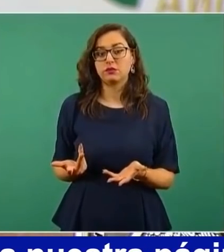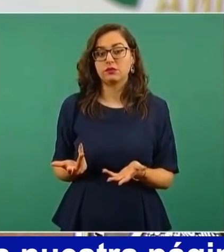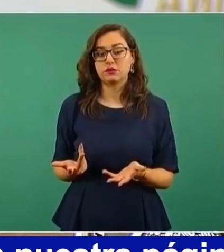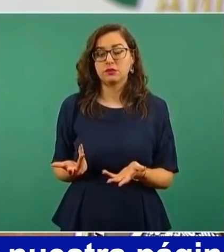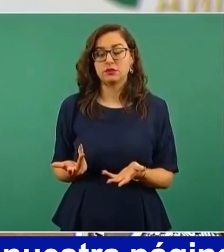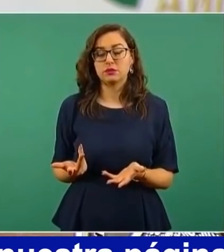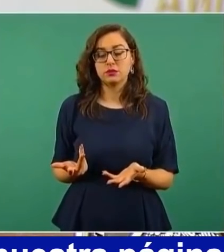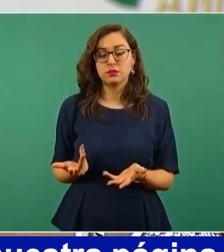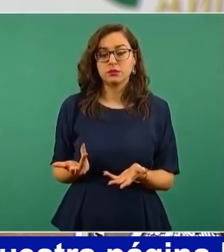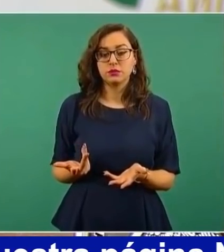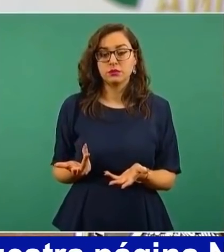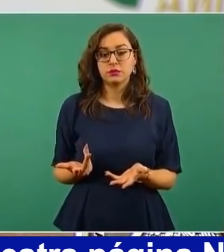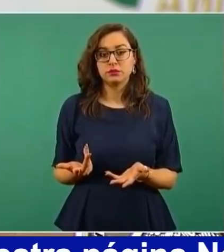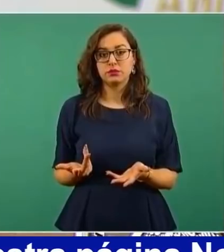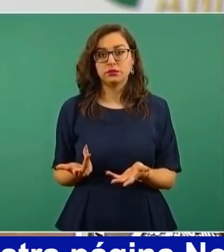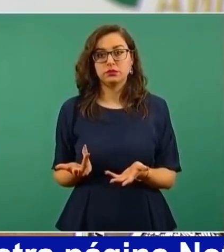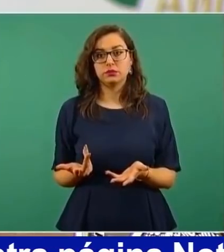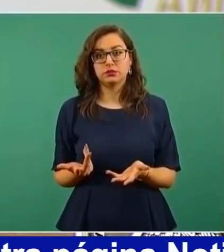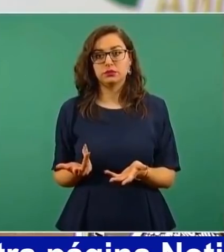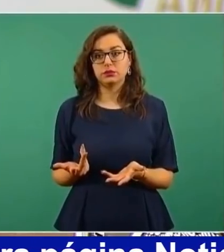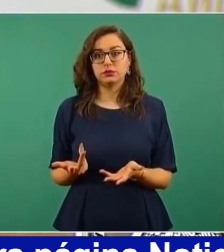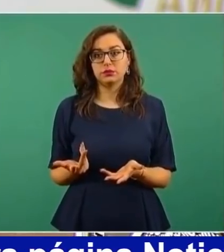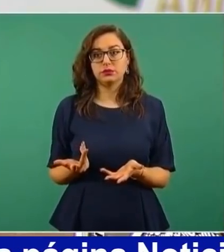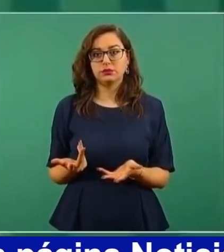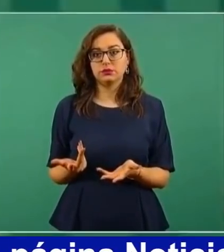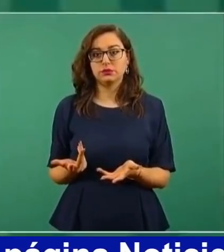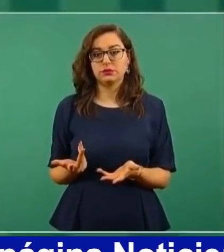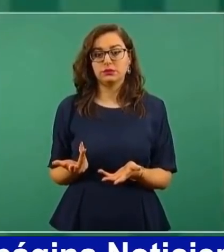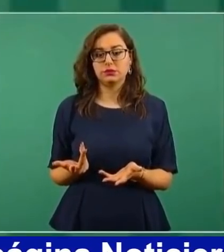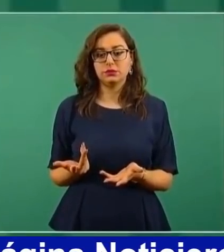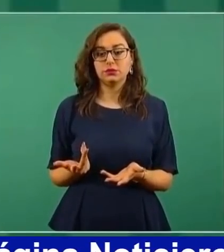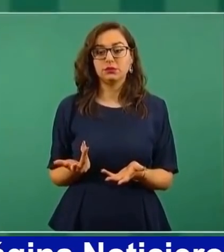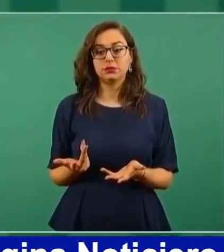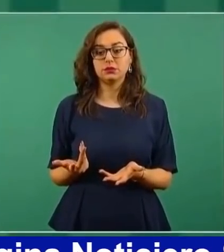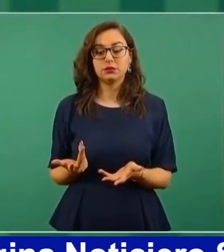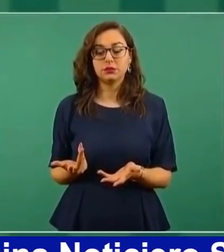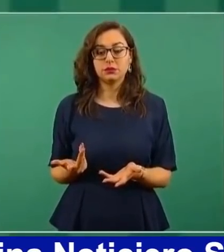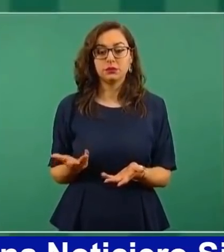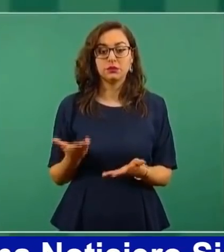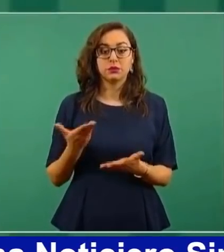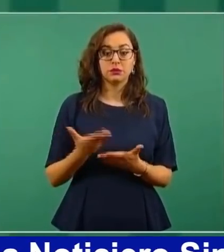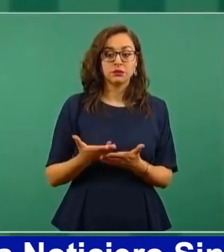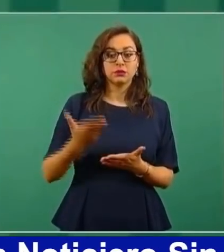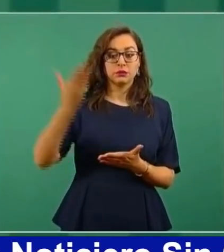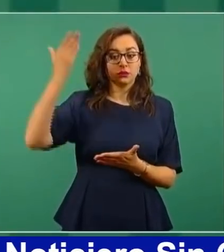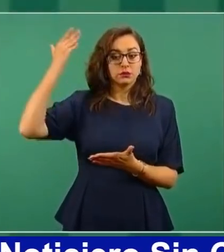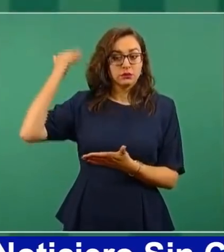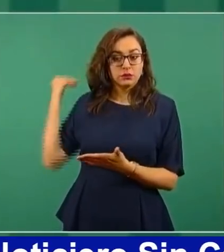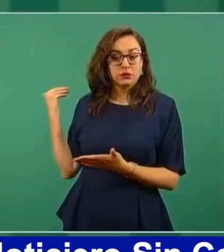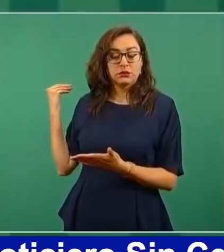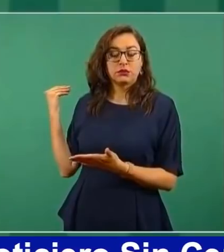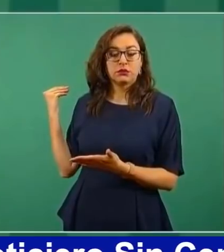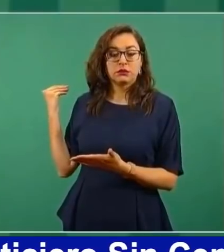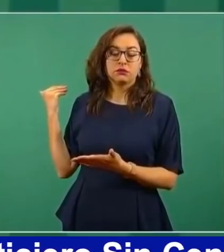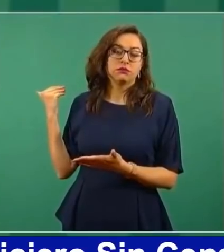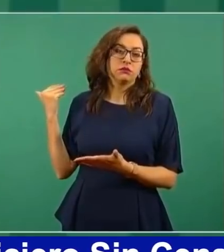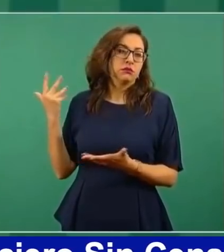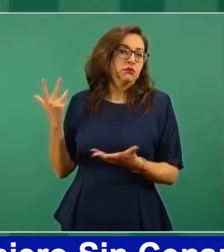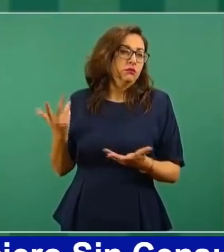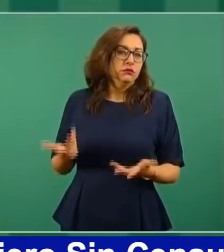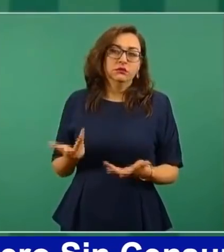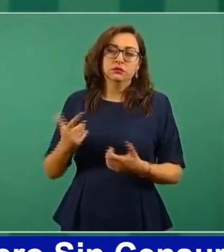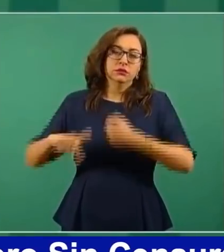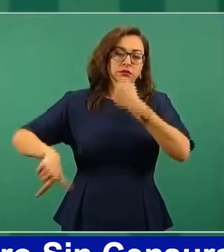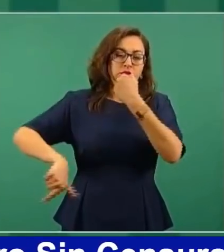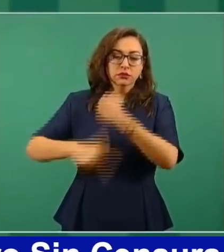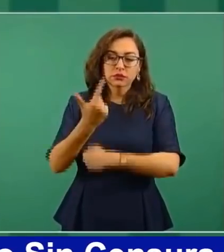Porque si antes en general recibían 12